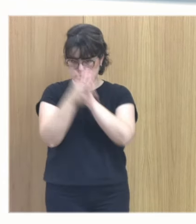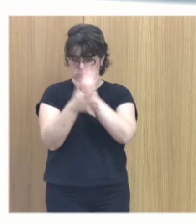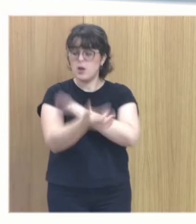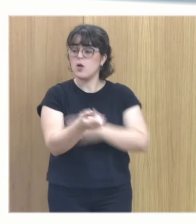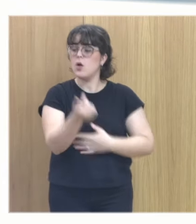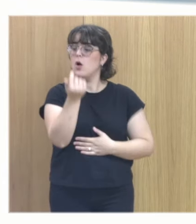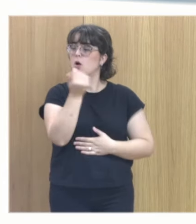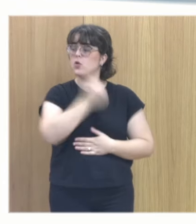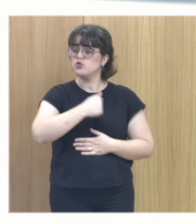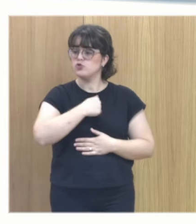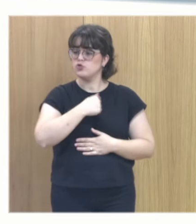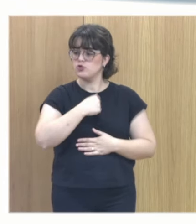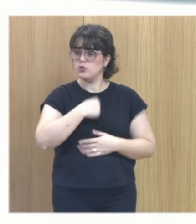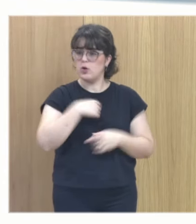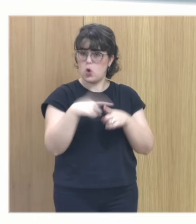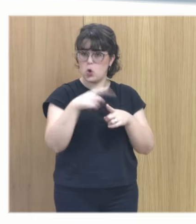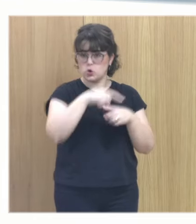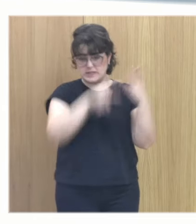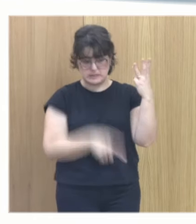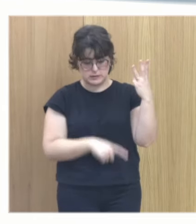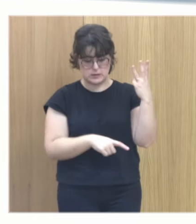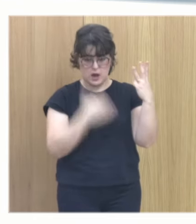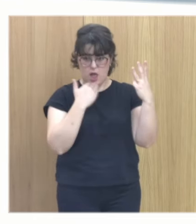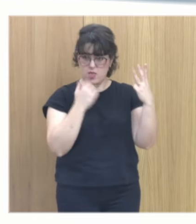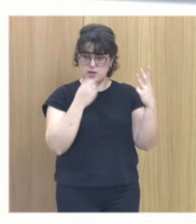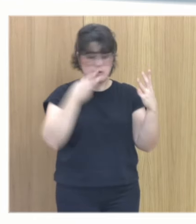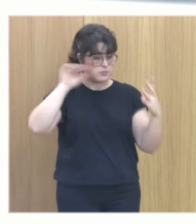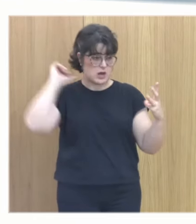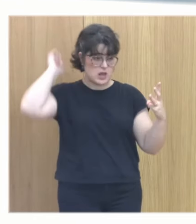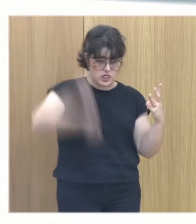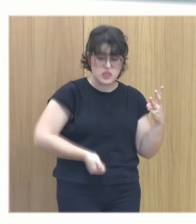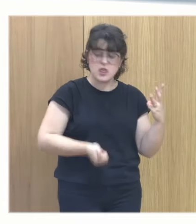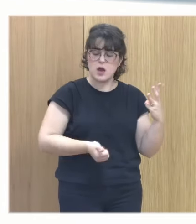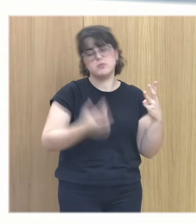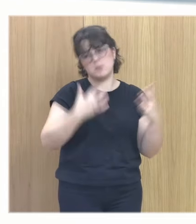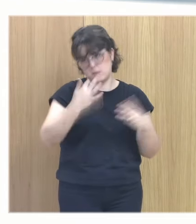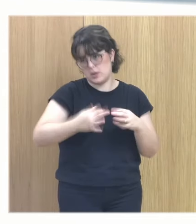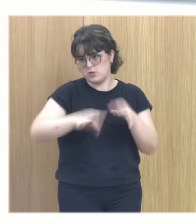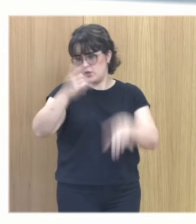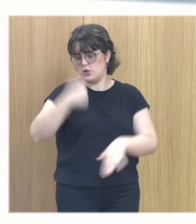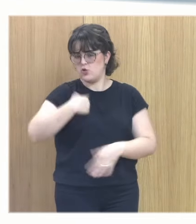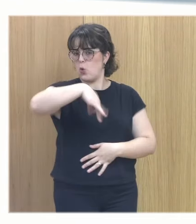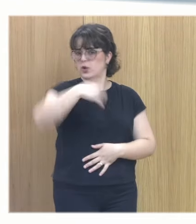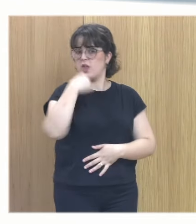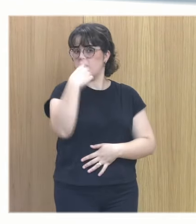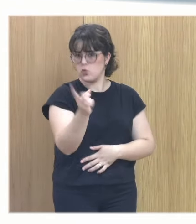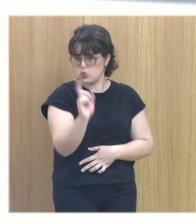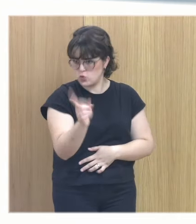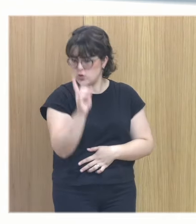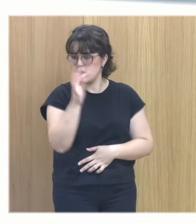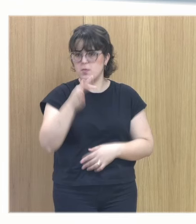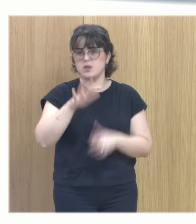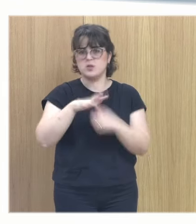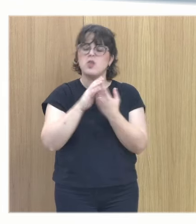a mí hay tres elementos que con los años y por suerte ya no soy la única que lo digo y por suerte las cosas